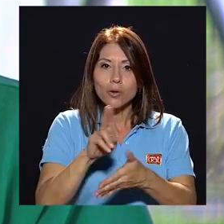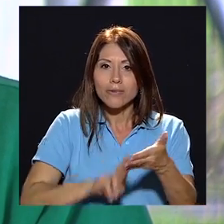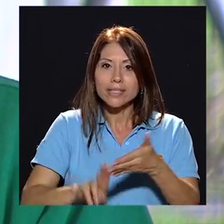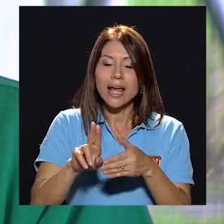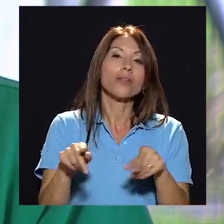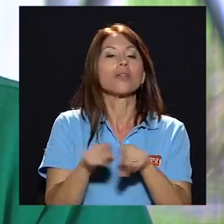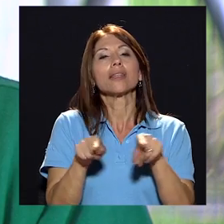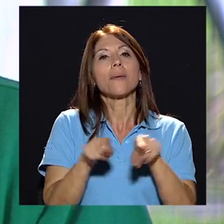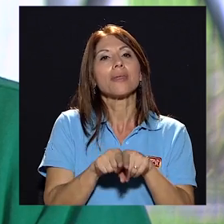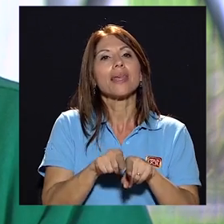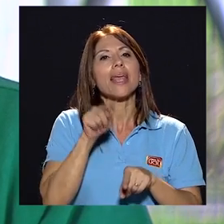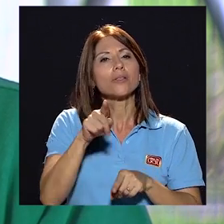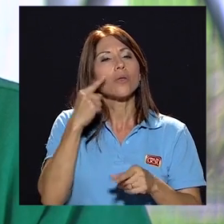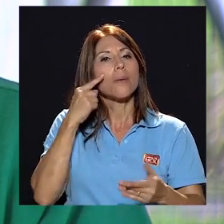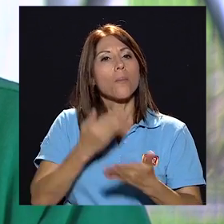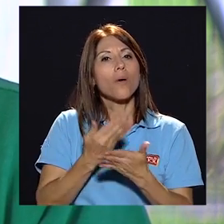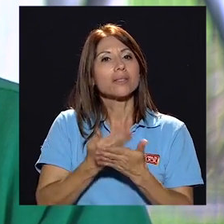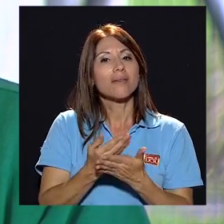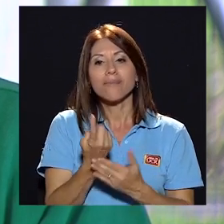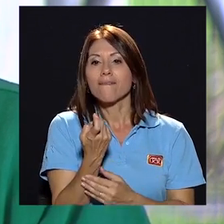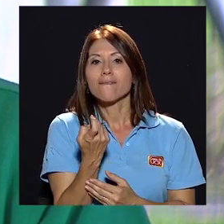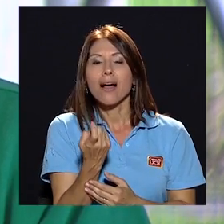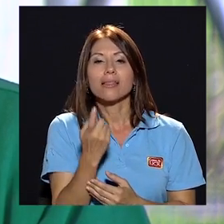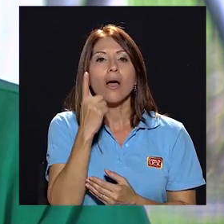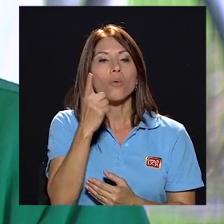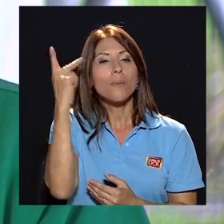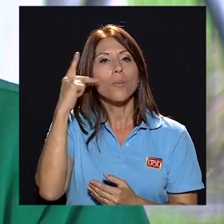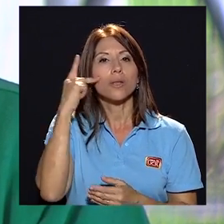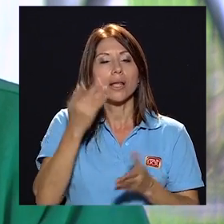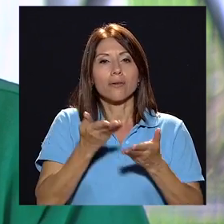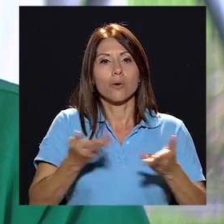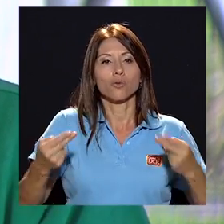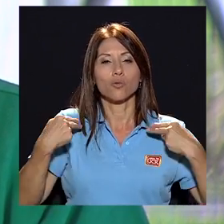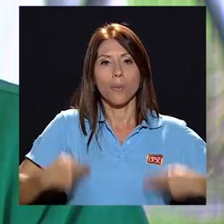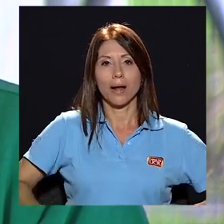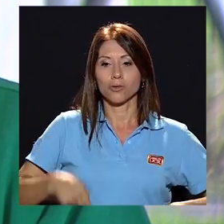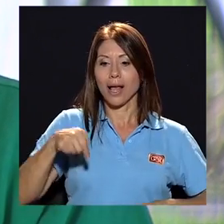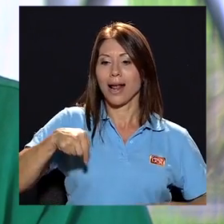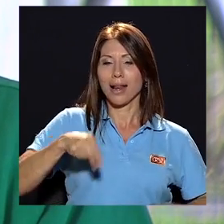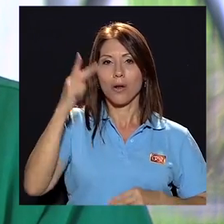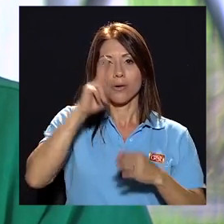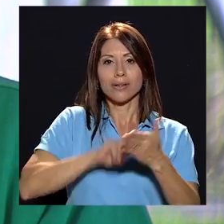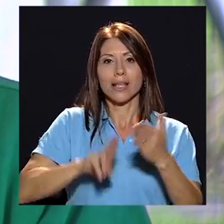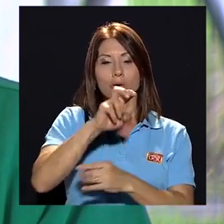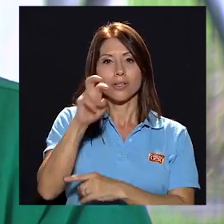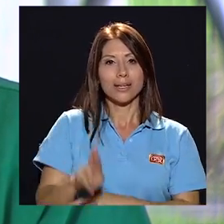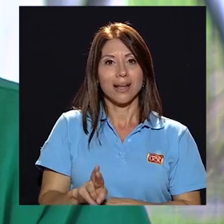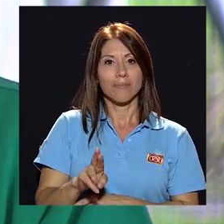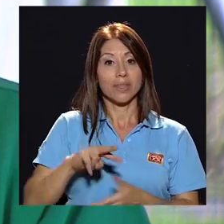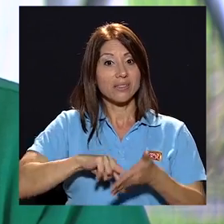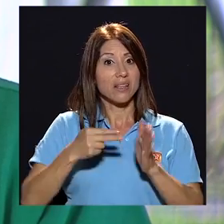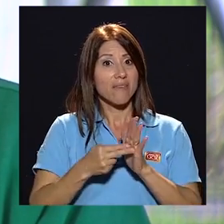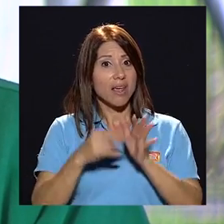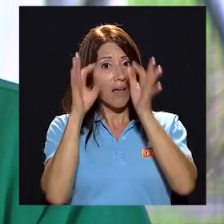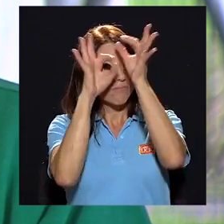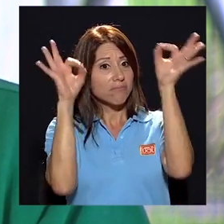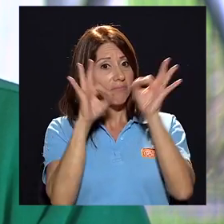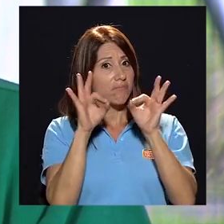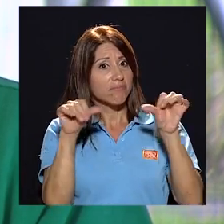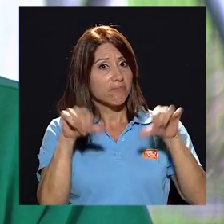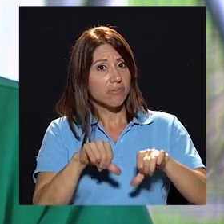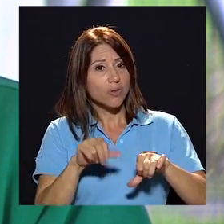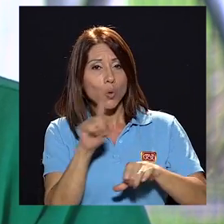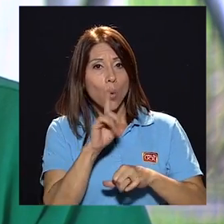y también es un detalle eso demuestra la carencia de una política oficial de recursos humanos en nuestra universidad de Costa Rica porque eso sinceramente no habla bien de nuestra